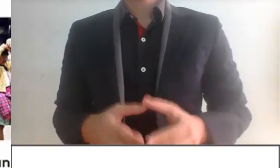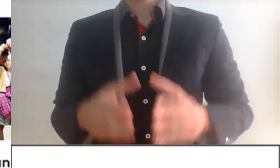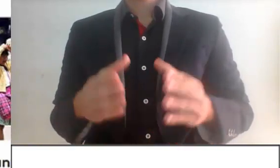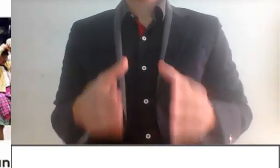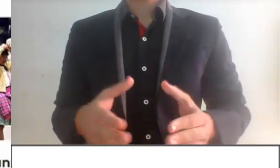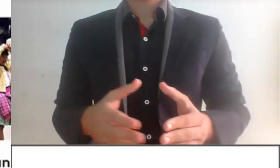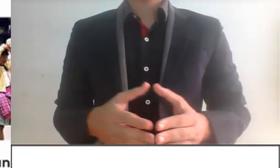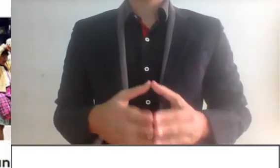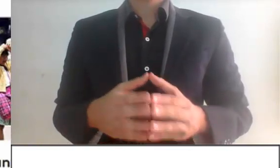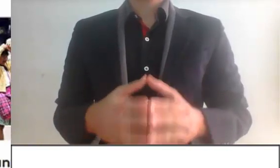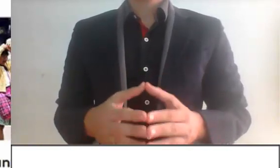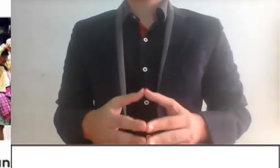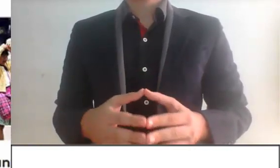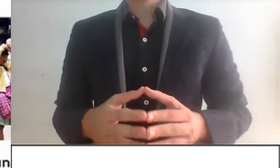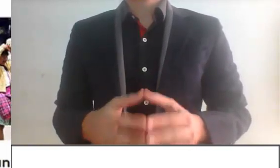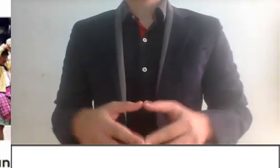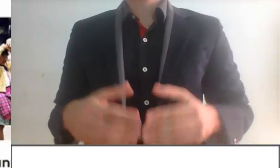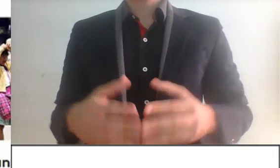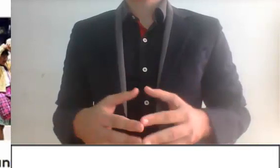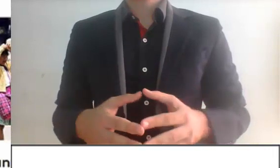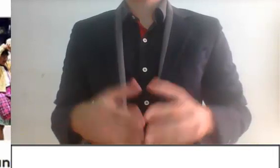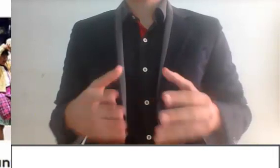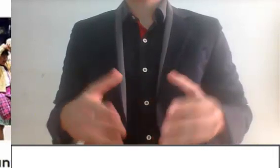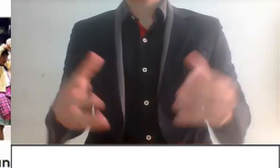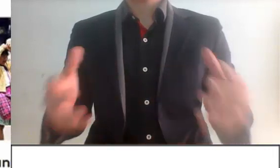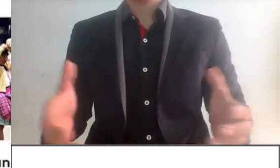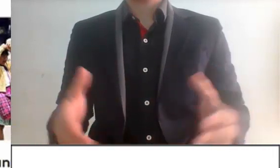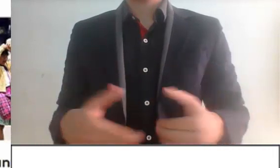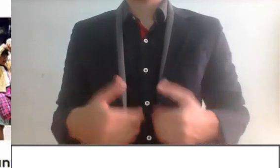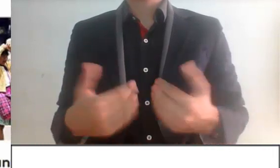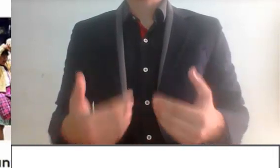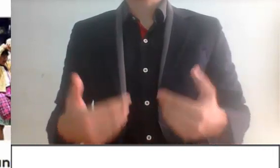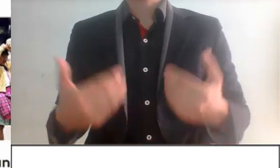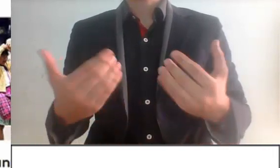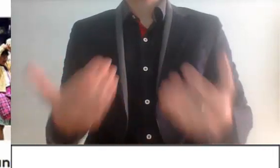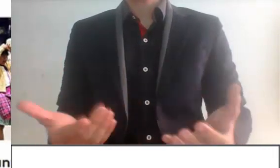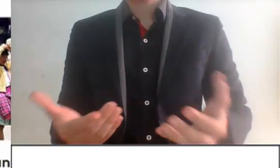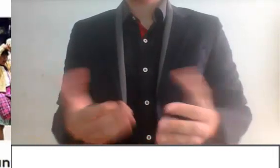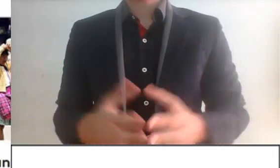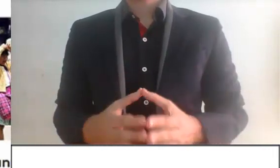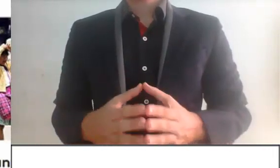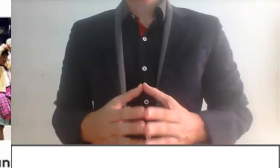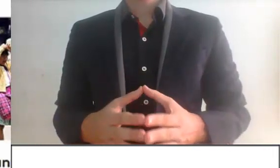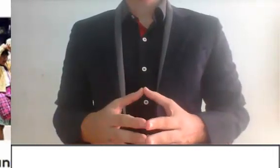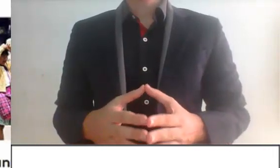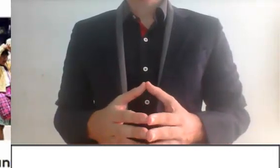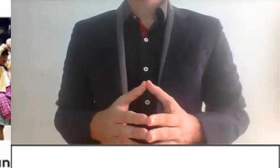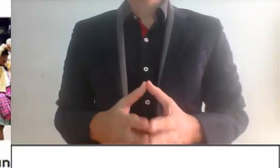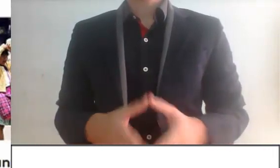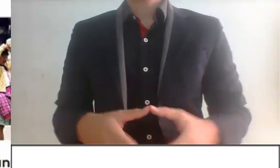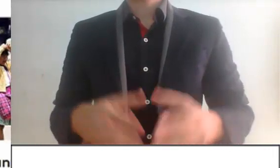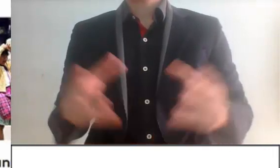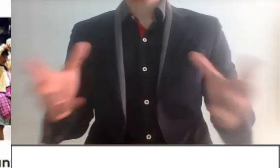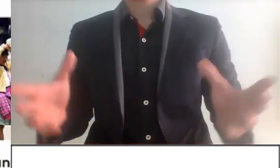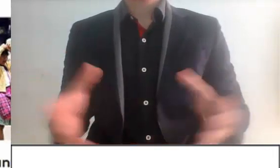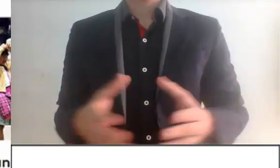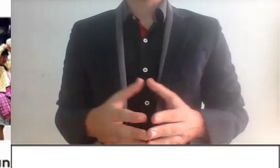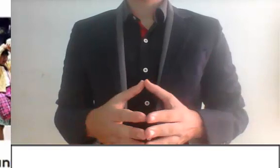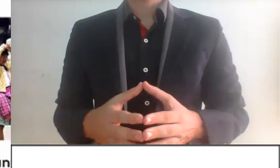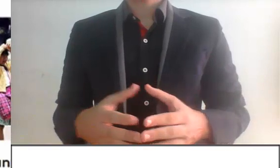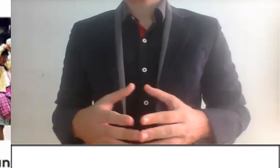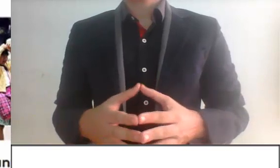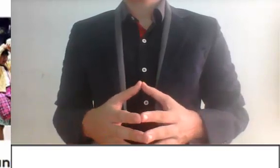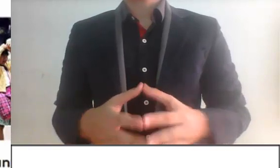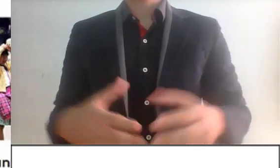Fiscal, con el objetivo de que, bueno, terminen pagando de una u otra forma. Esto es excelente. Y porque a lo mejor muchos van a decir, no, esto es